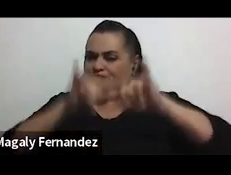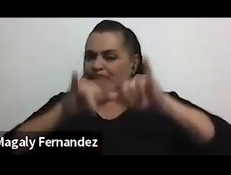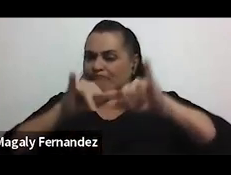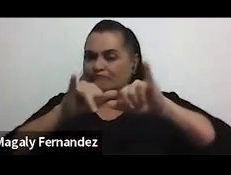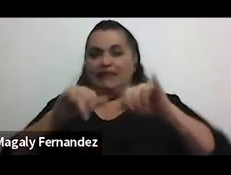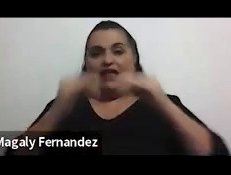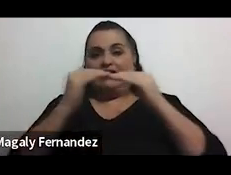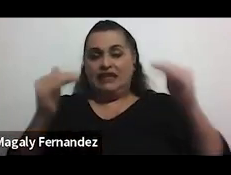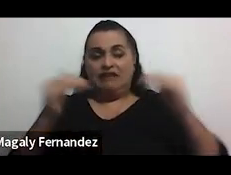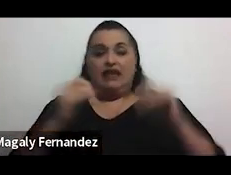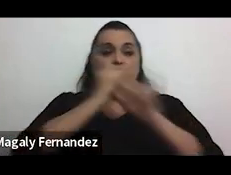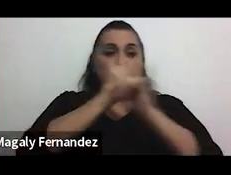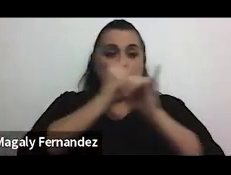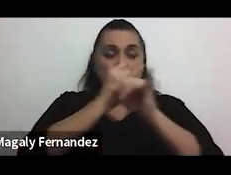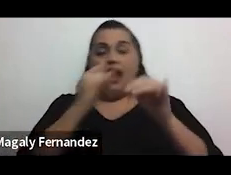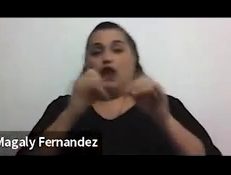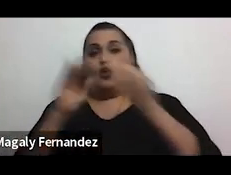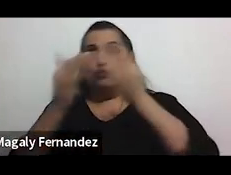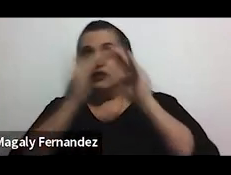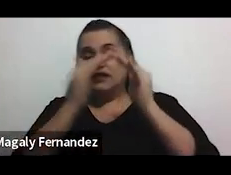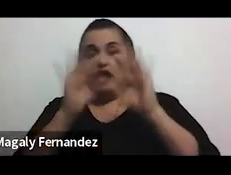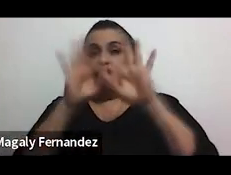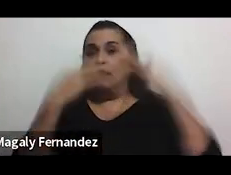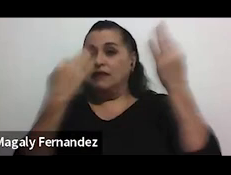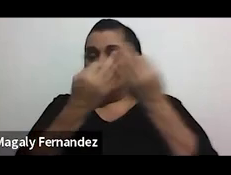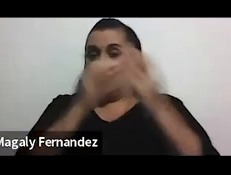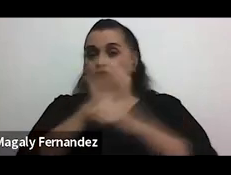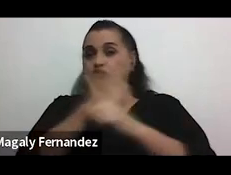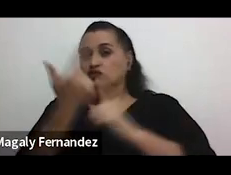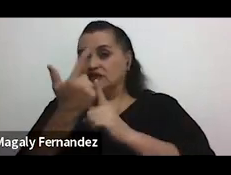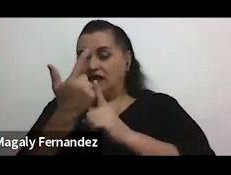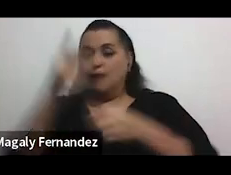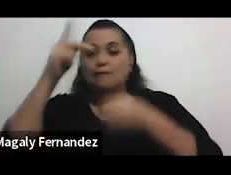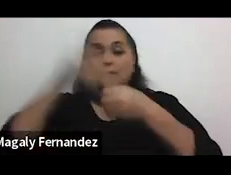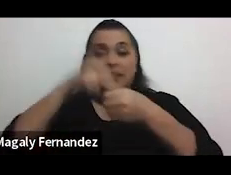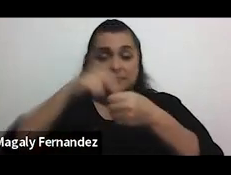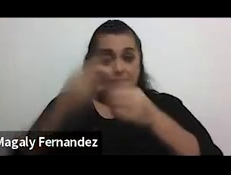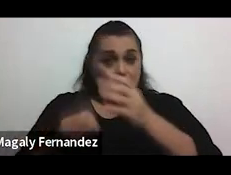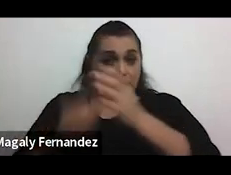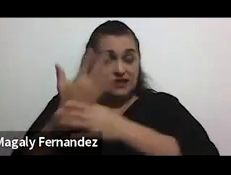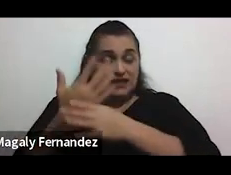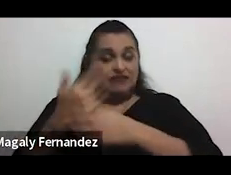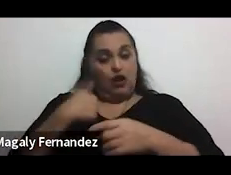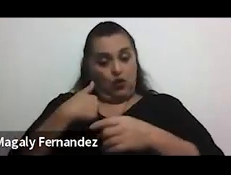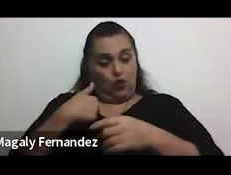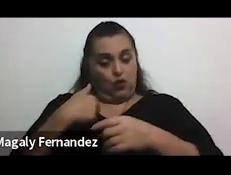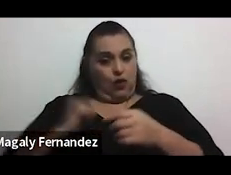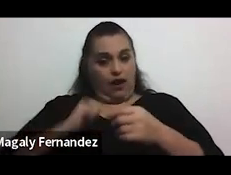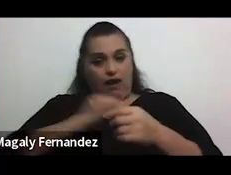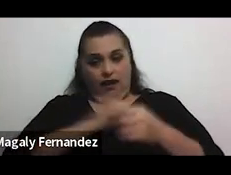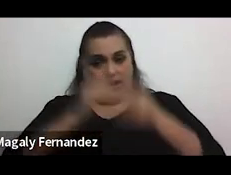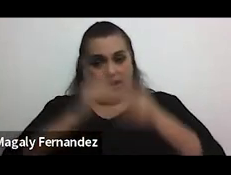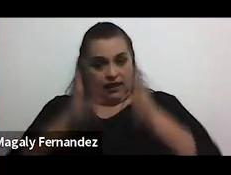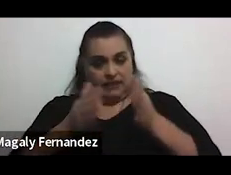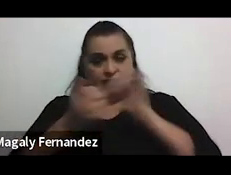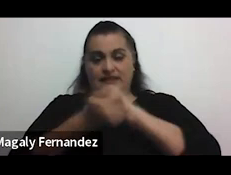como a nivel comunitario familiar social y en que consiste esta participación activa en ser agentes de campo en que cuando